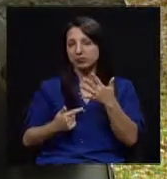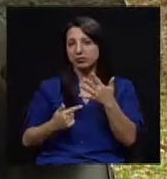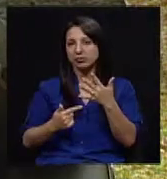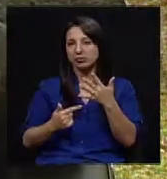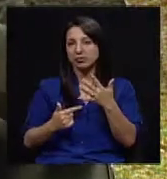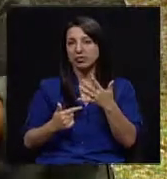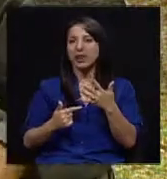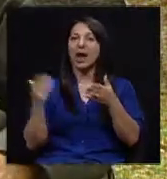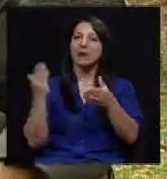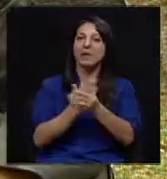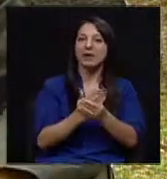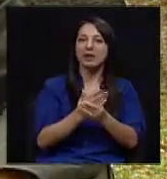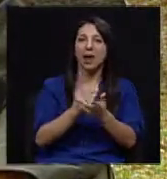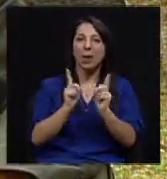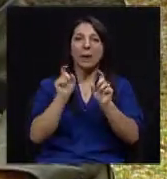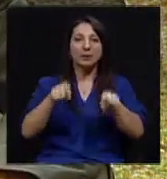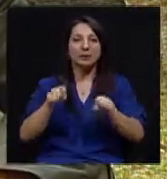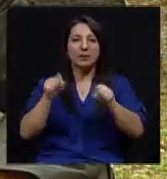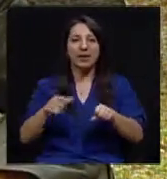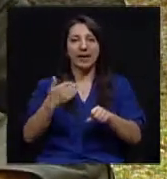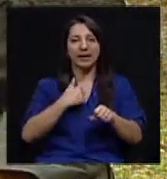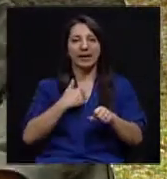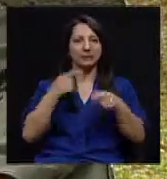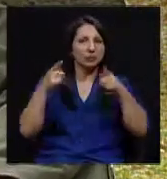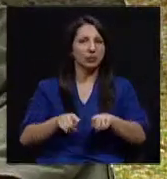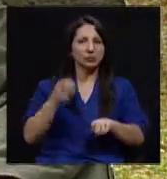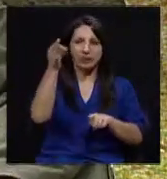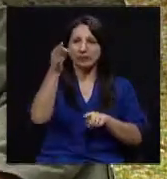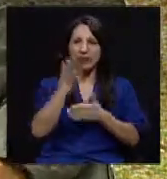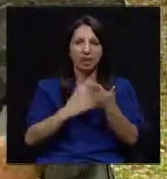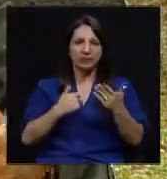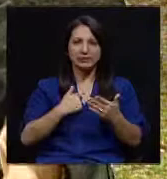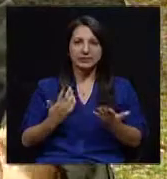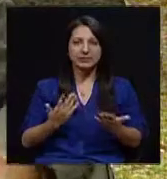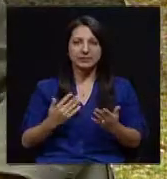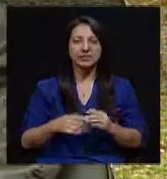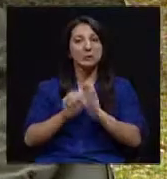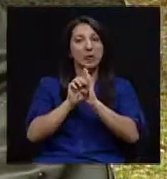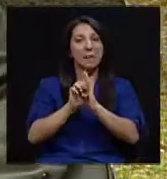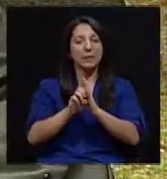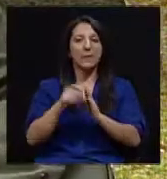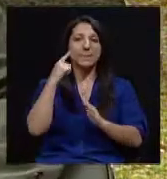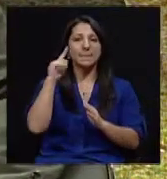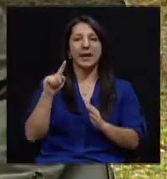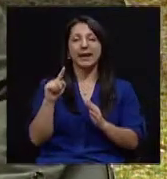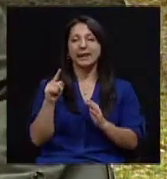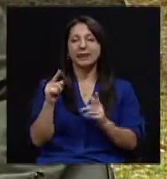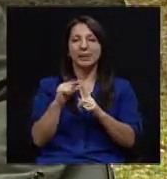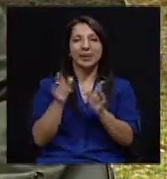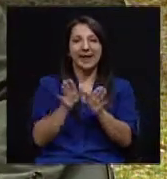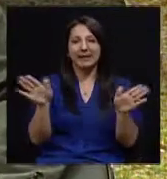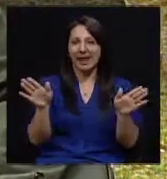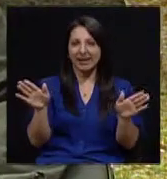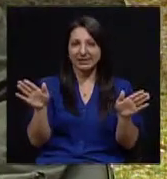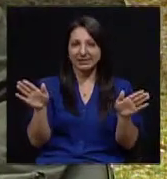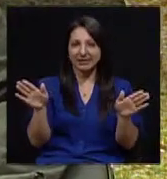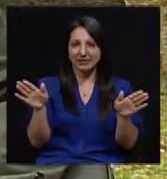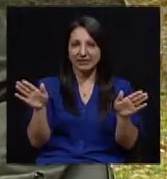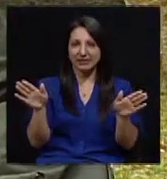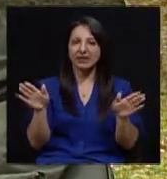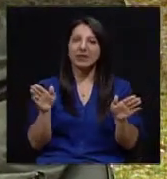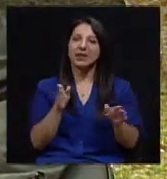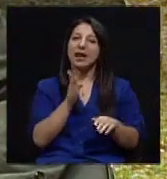que inciden en cuáles son las posibilidades futuras de que a me pase algo. Digamos que para términos generales